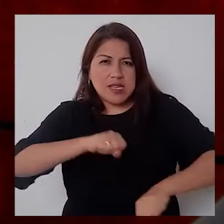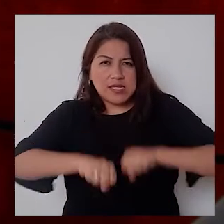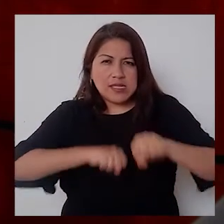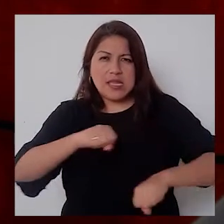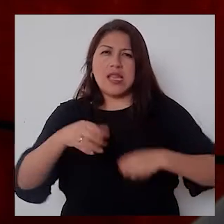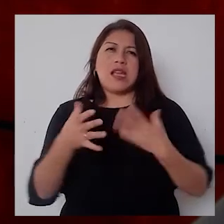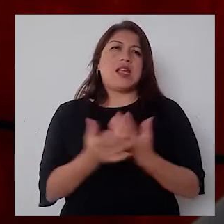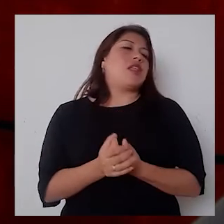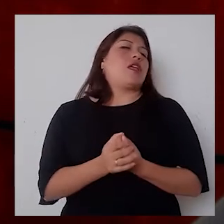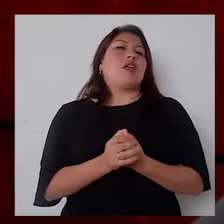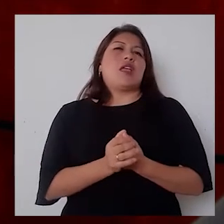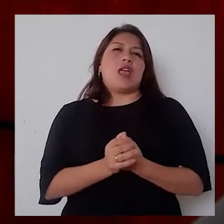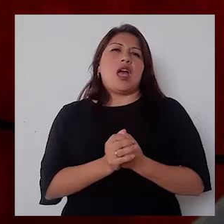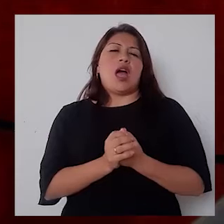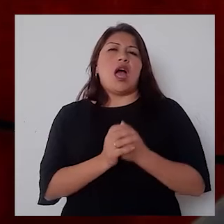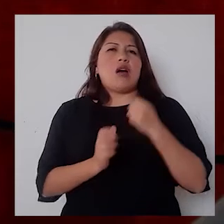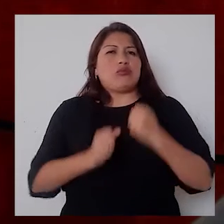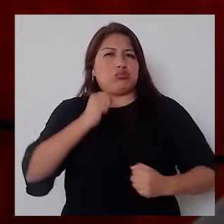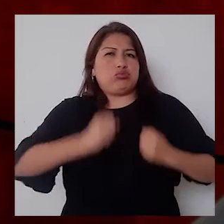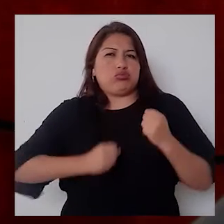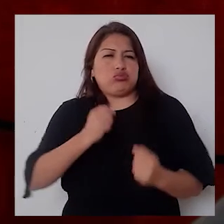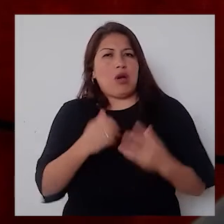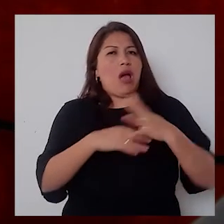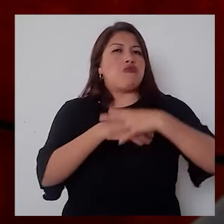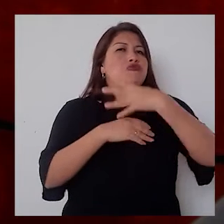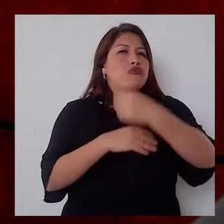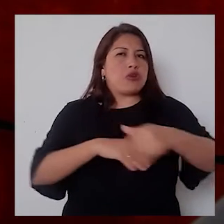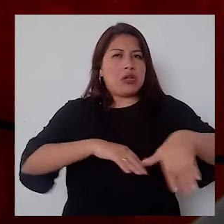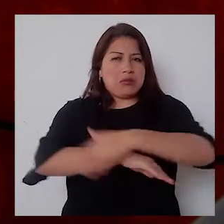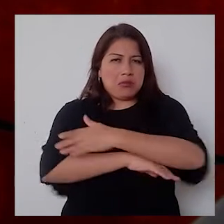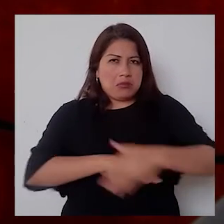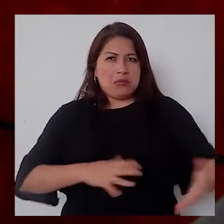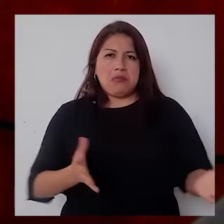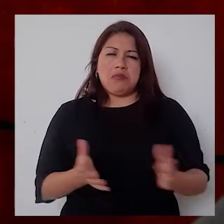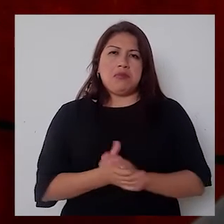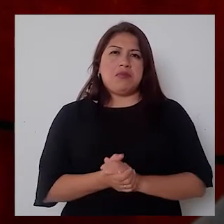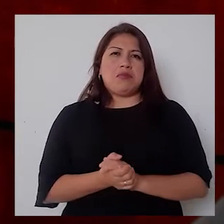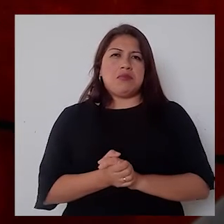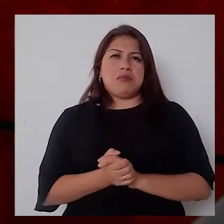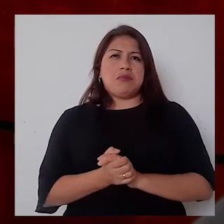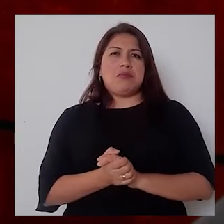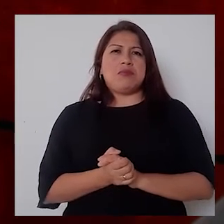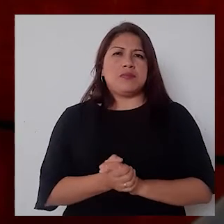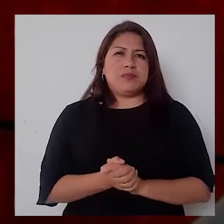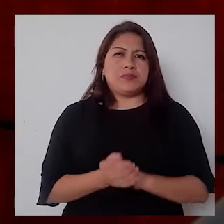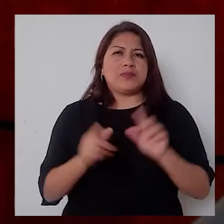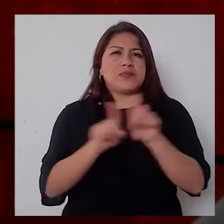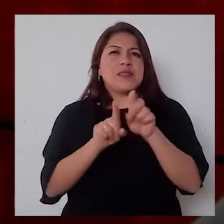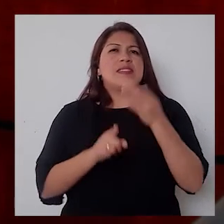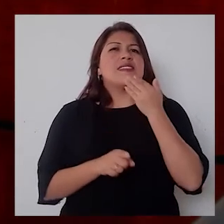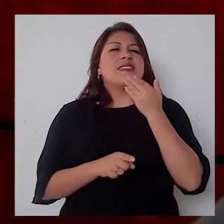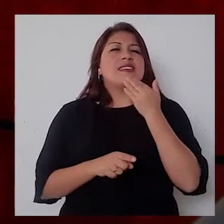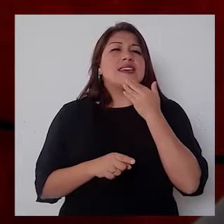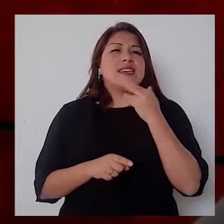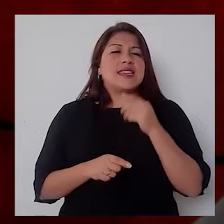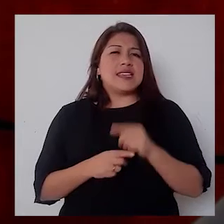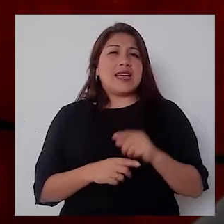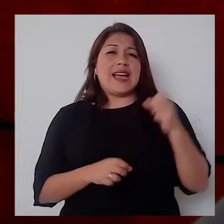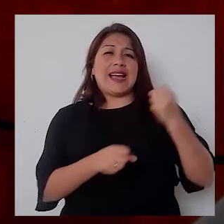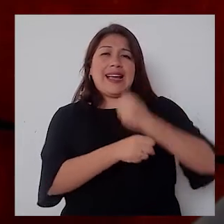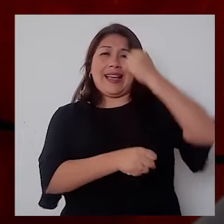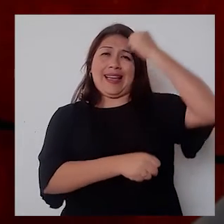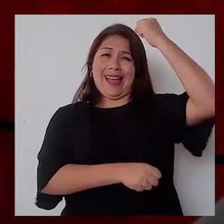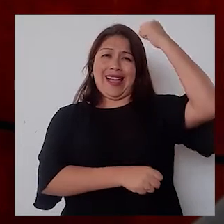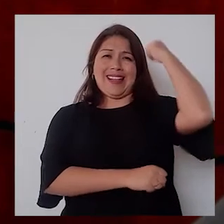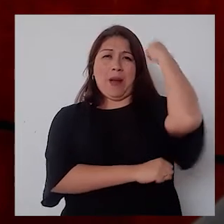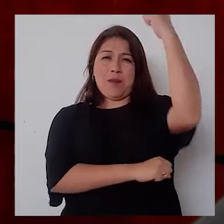destacan los deportes al aire libre. Y cabe mencionar también de que la recientemente campeona paraolímpica